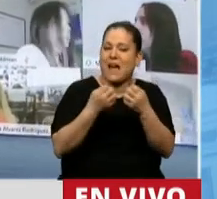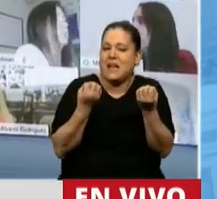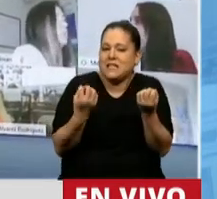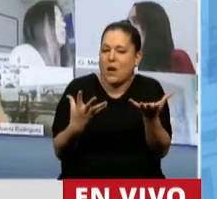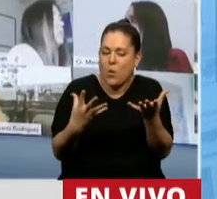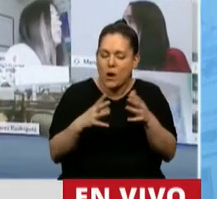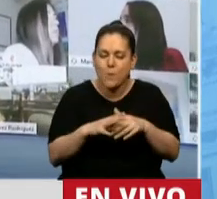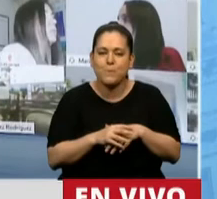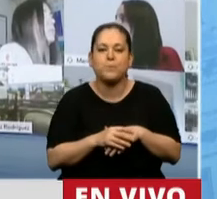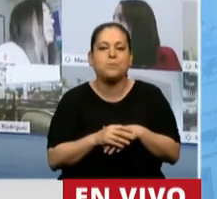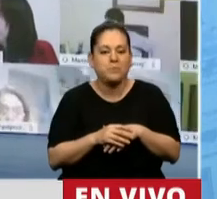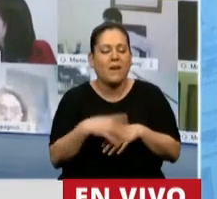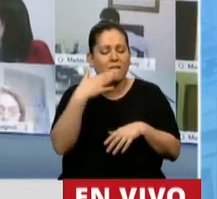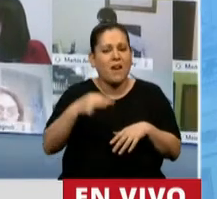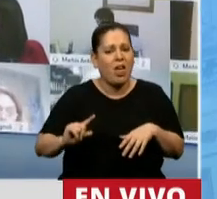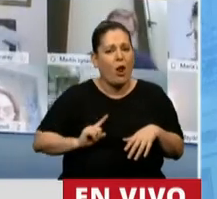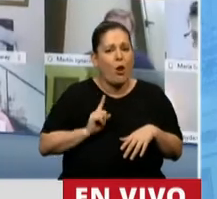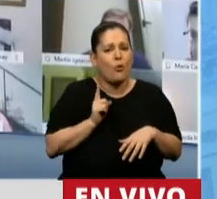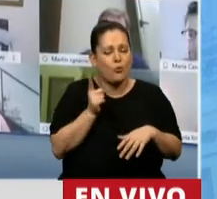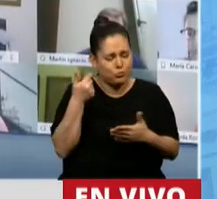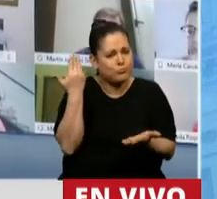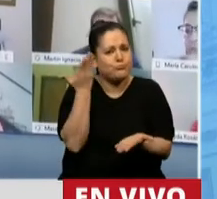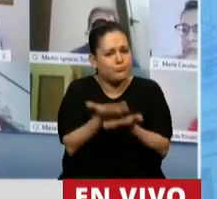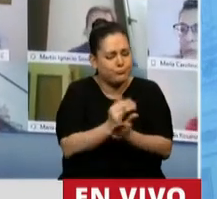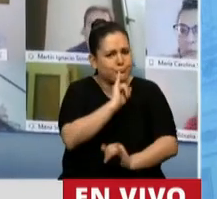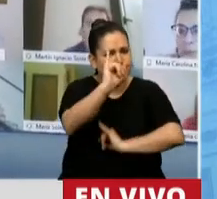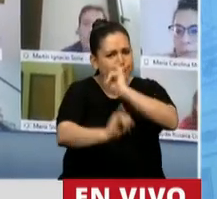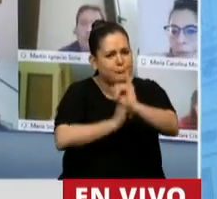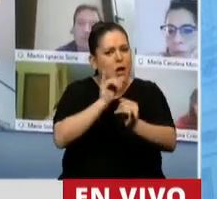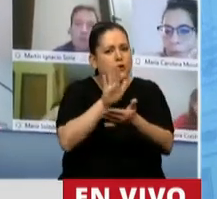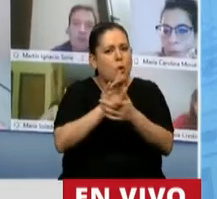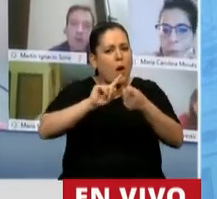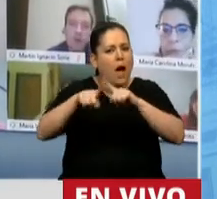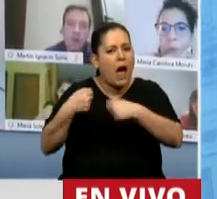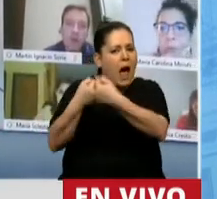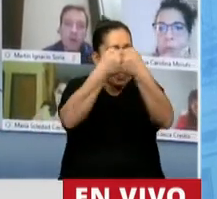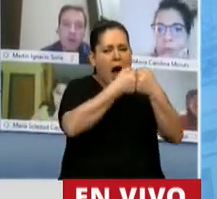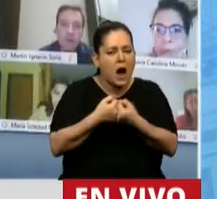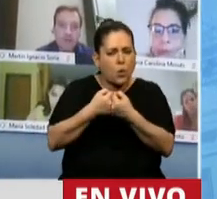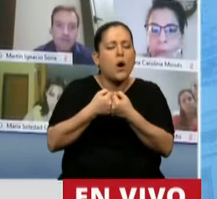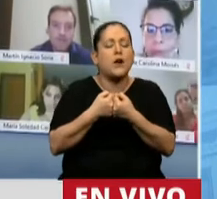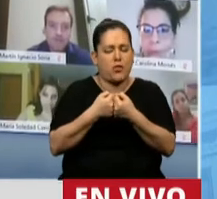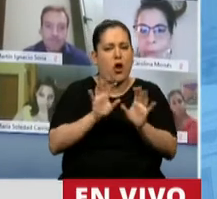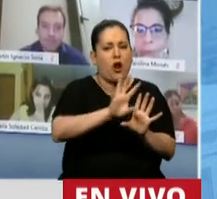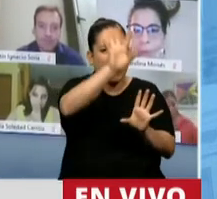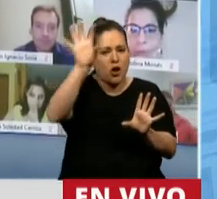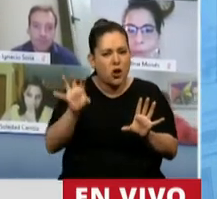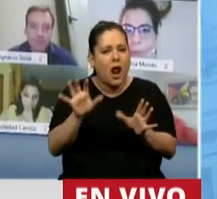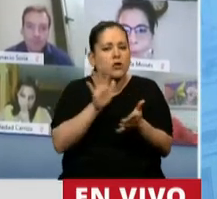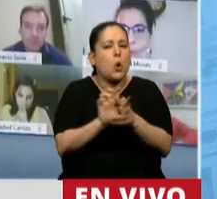es un orgullo presentar el acuerdo regional sobre el acceso a la información,